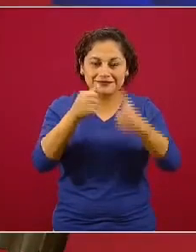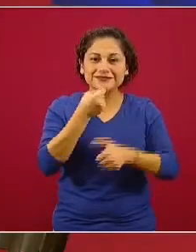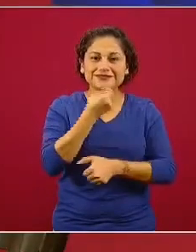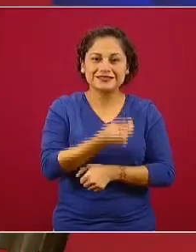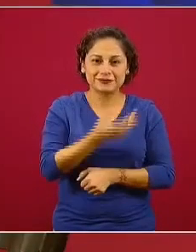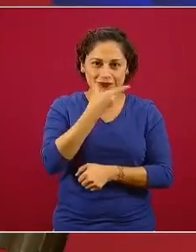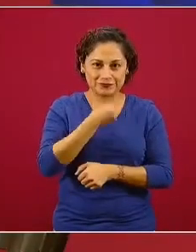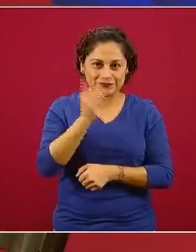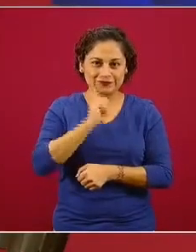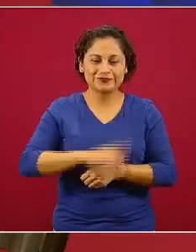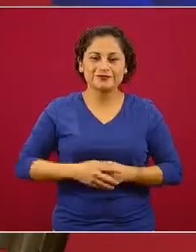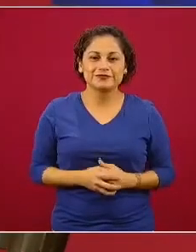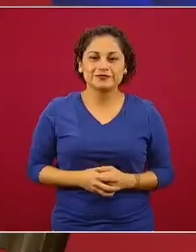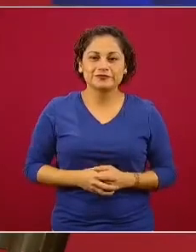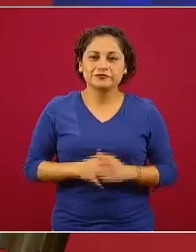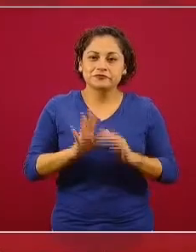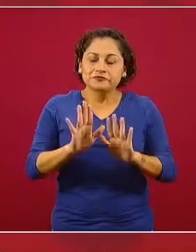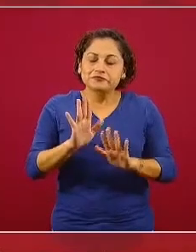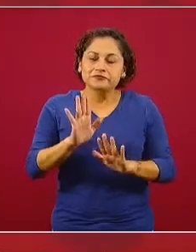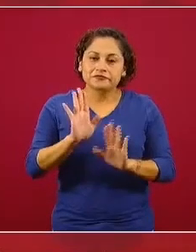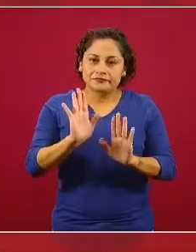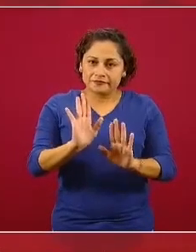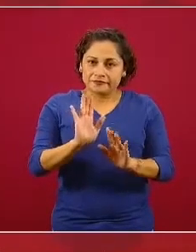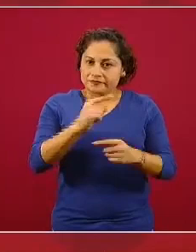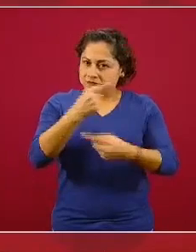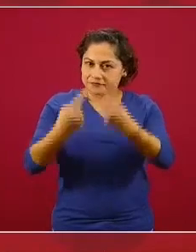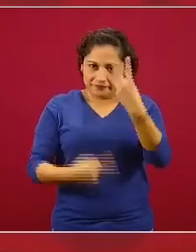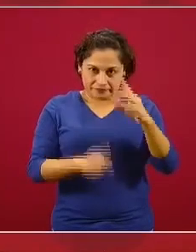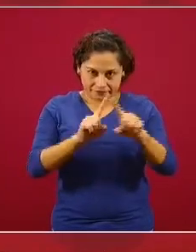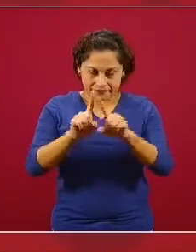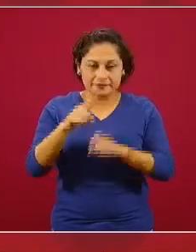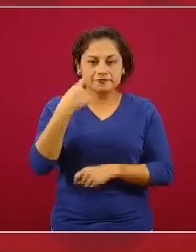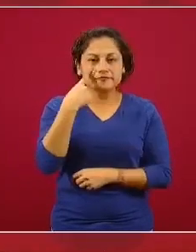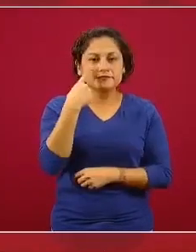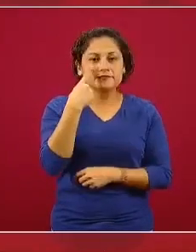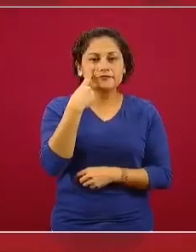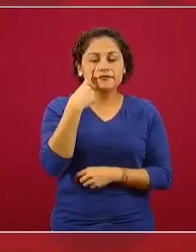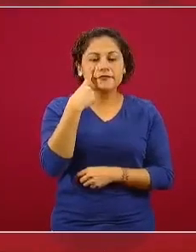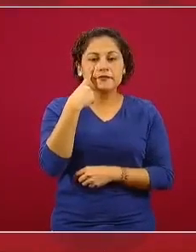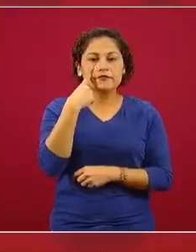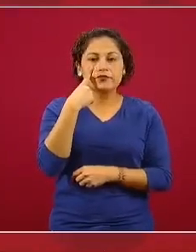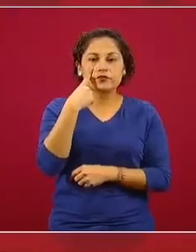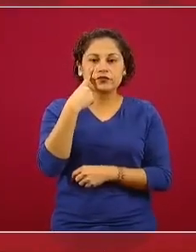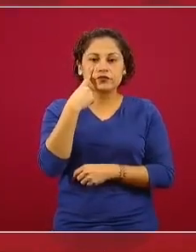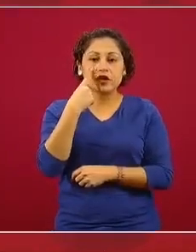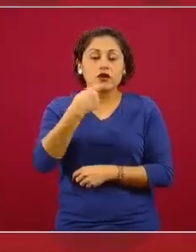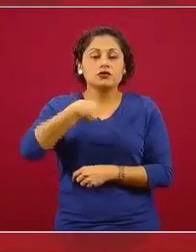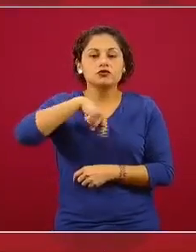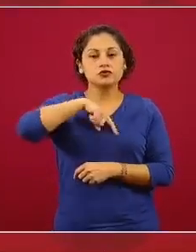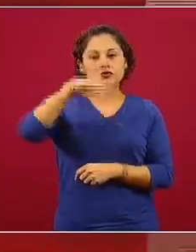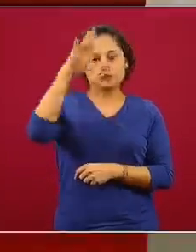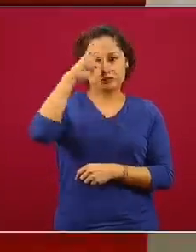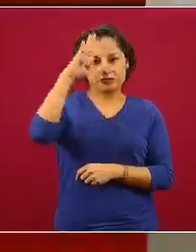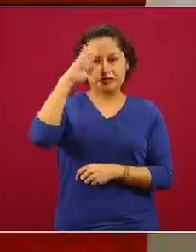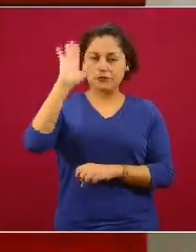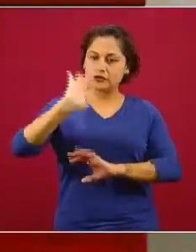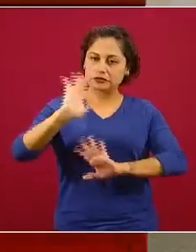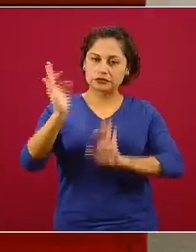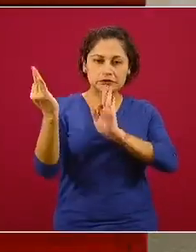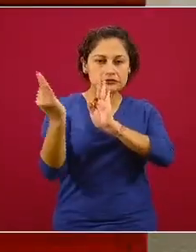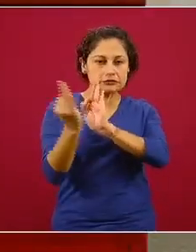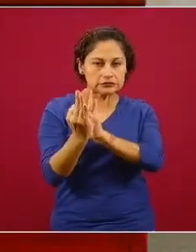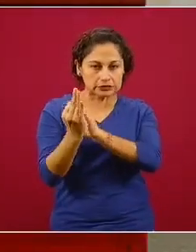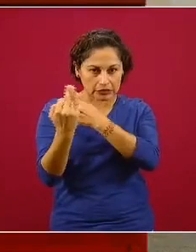esperamos que… bueno, varias cosas. La primera es esperamos que ya relativamente pronto logremos empezar a